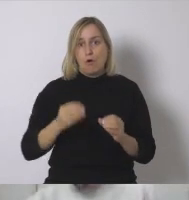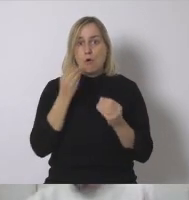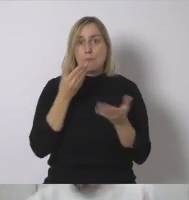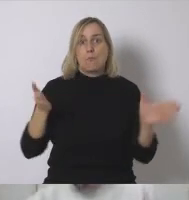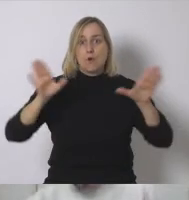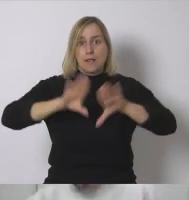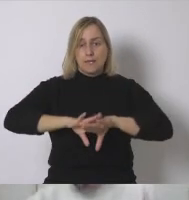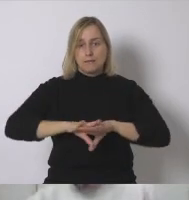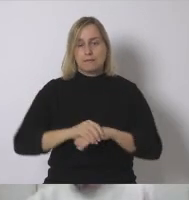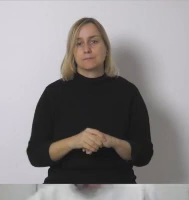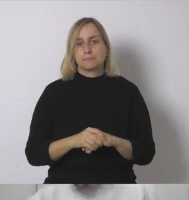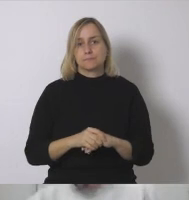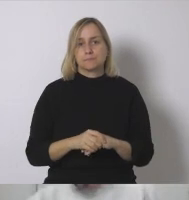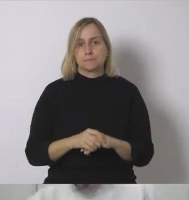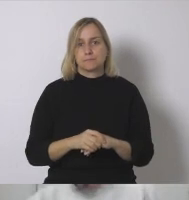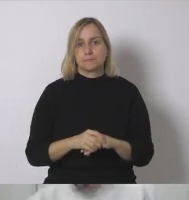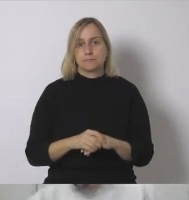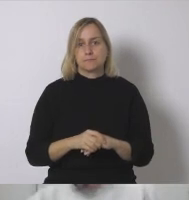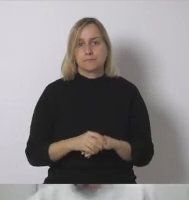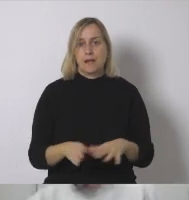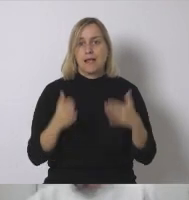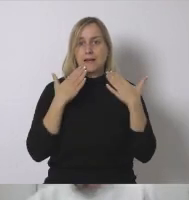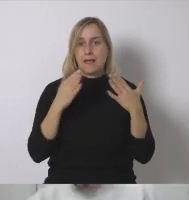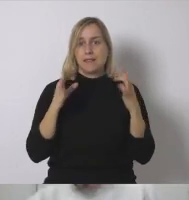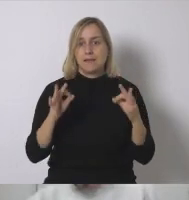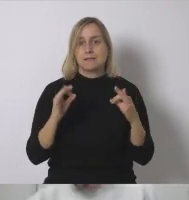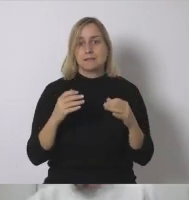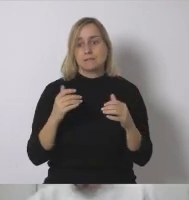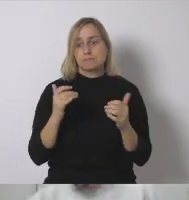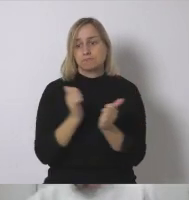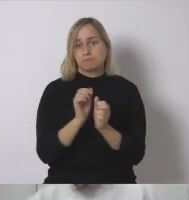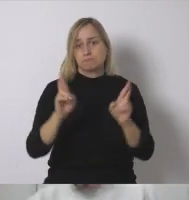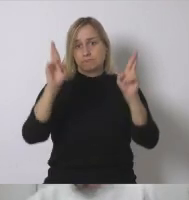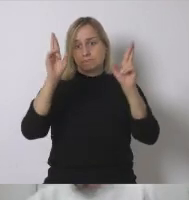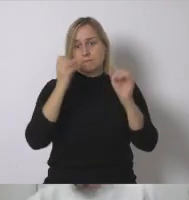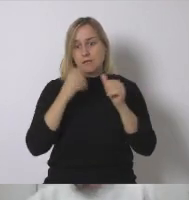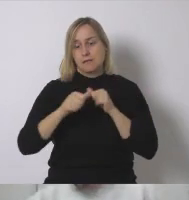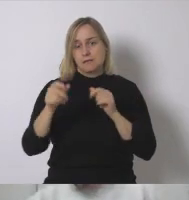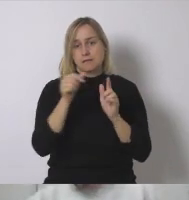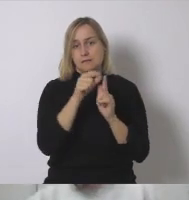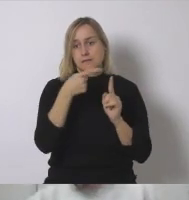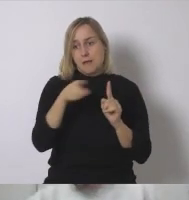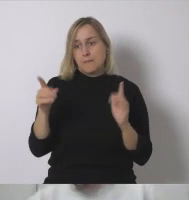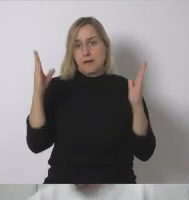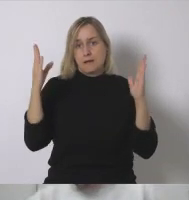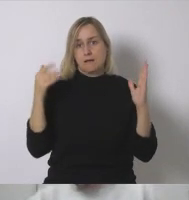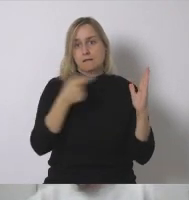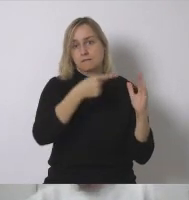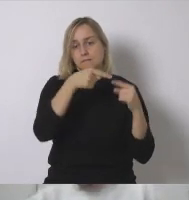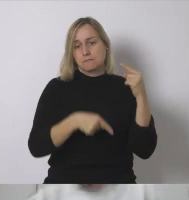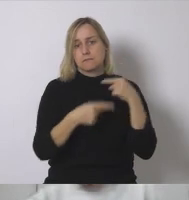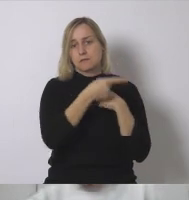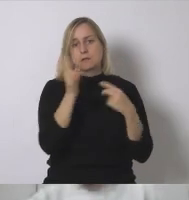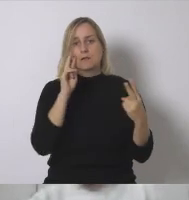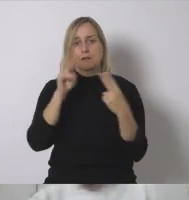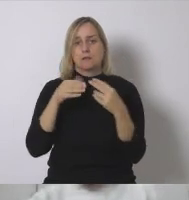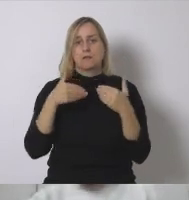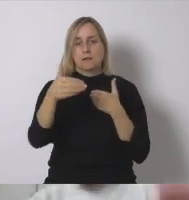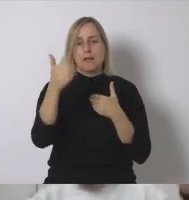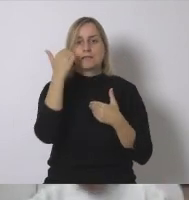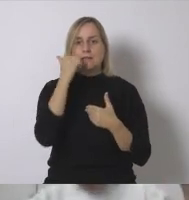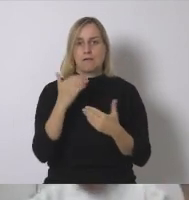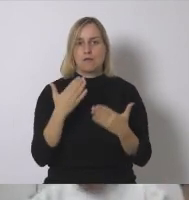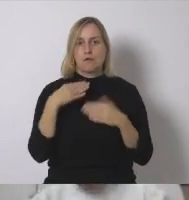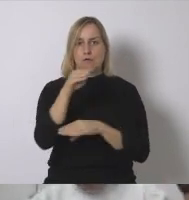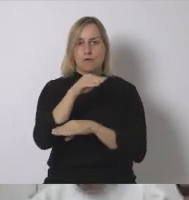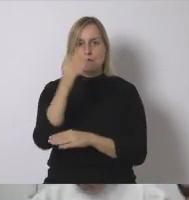proyecto que hace mucho que esperamos así que eso es todo buenas noches muchísimas gracias y que vaya muy bien el